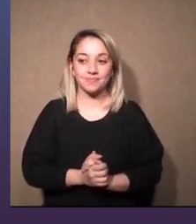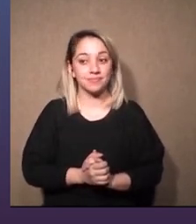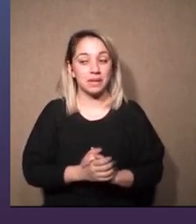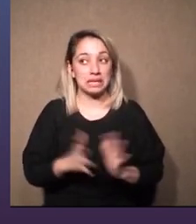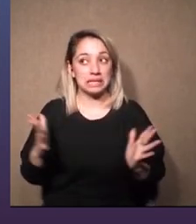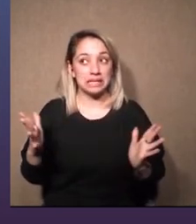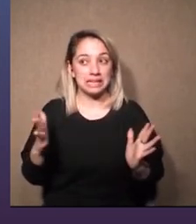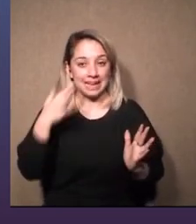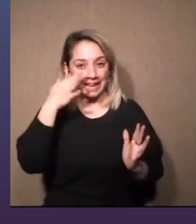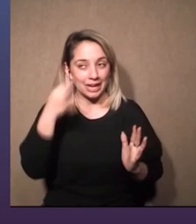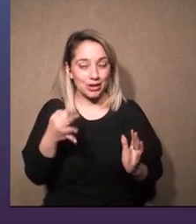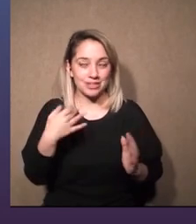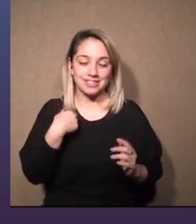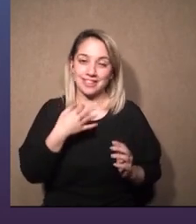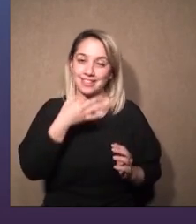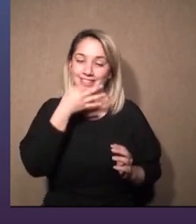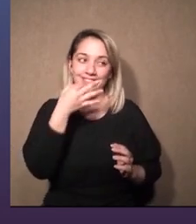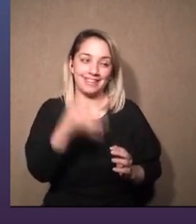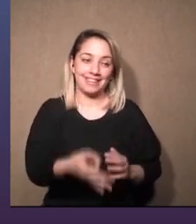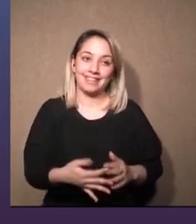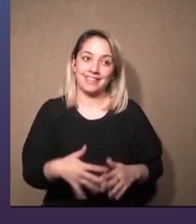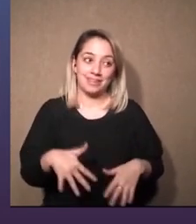me parece que ya estás diciendo mucho